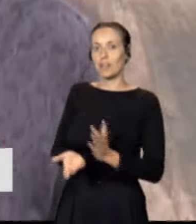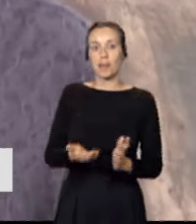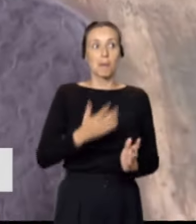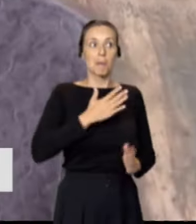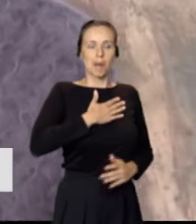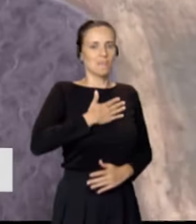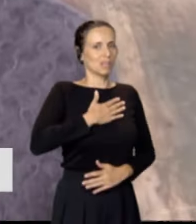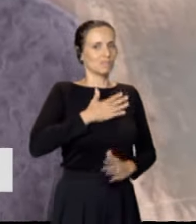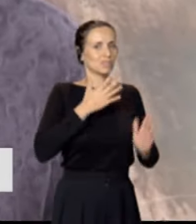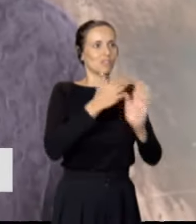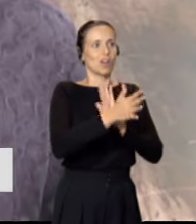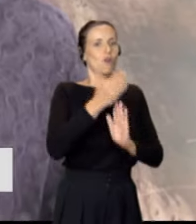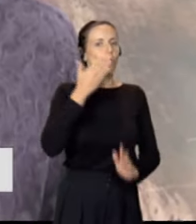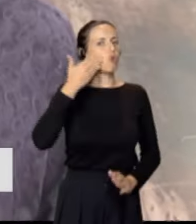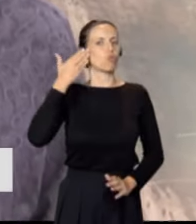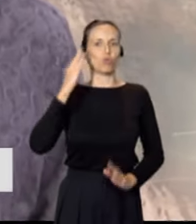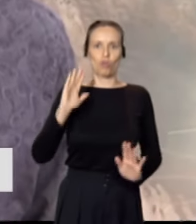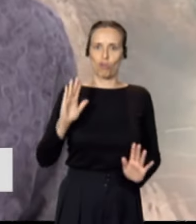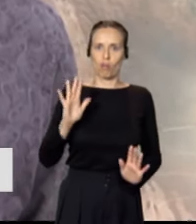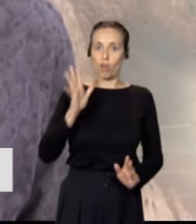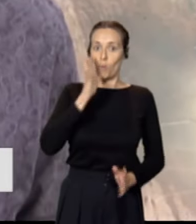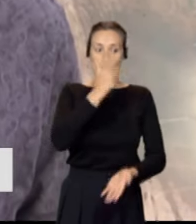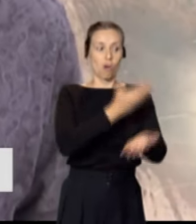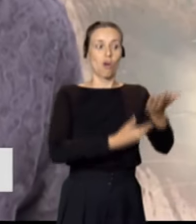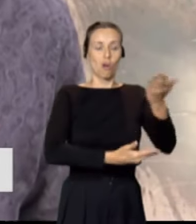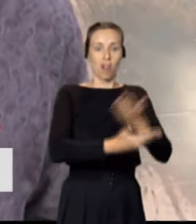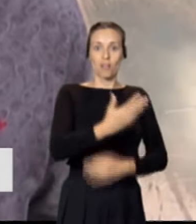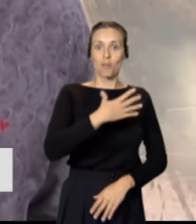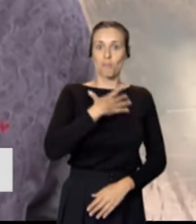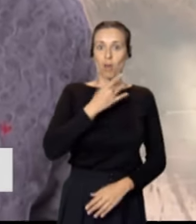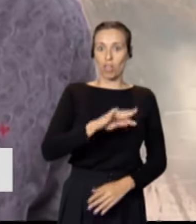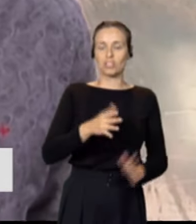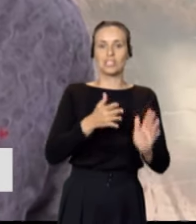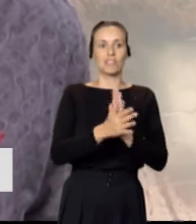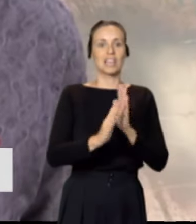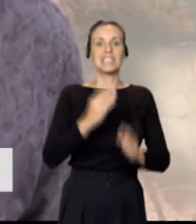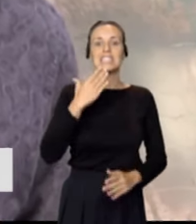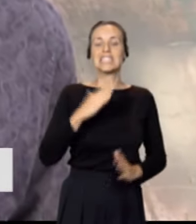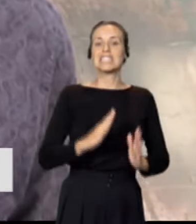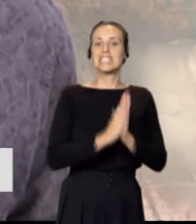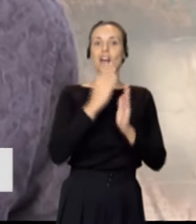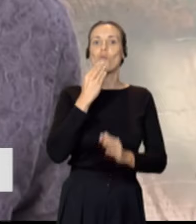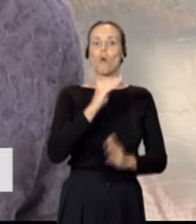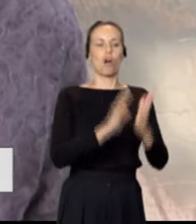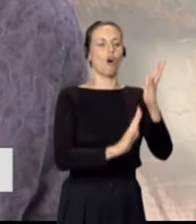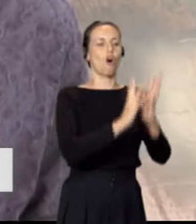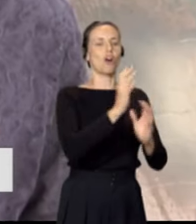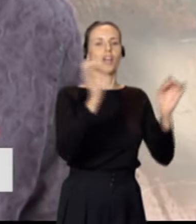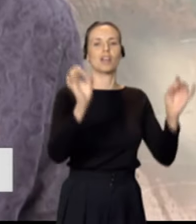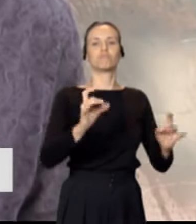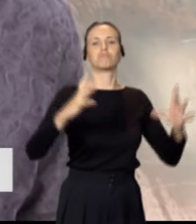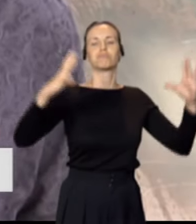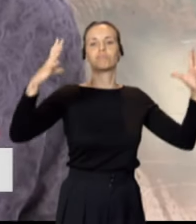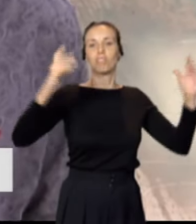un orgullo muy grande de poder colaborar en que San Juan siempre esté alumbrado por las hogueras. Y esto es una